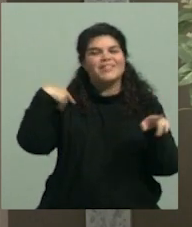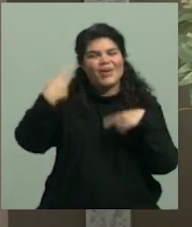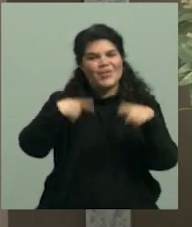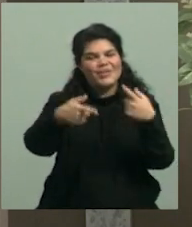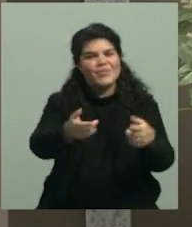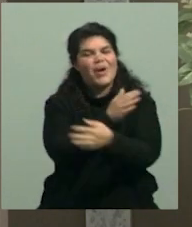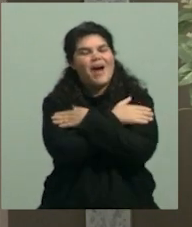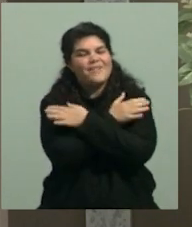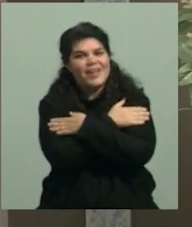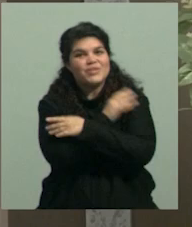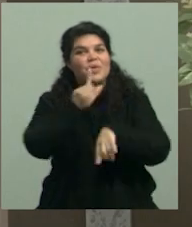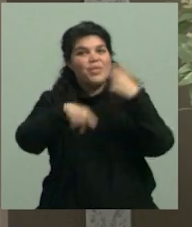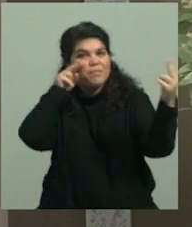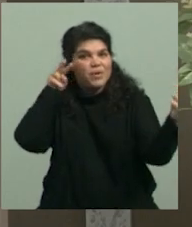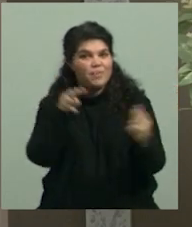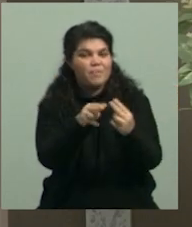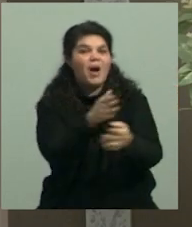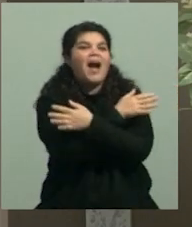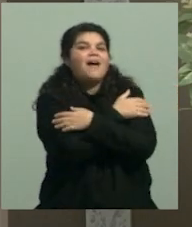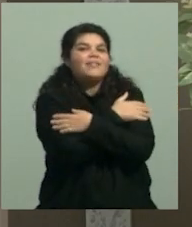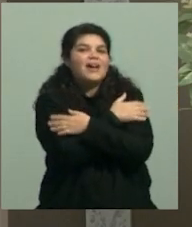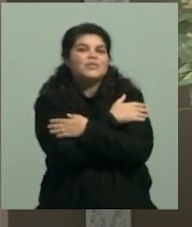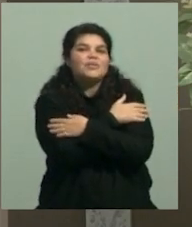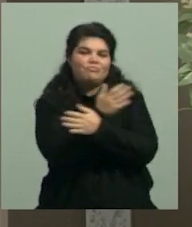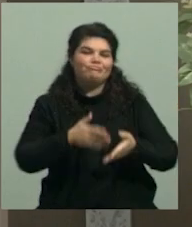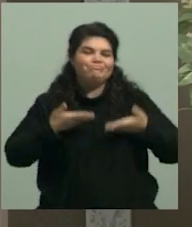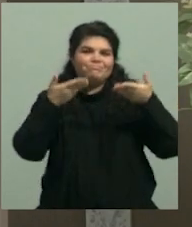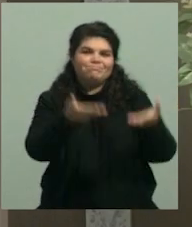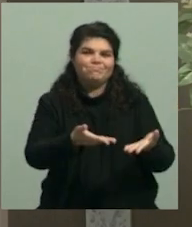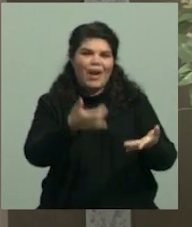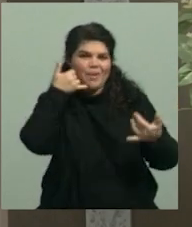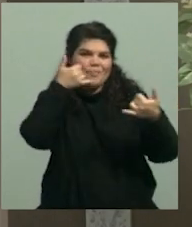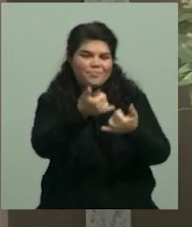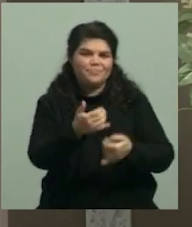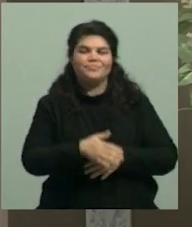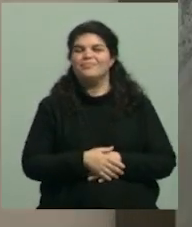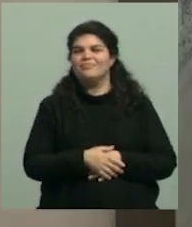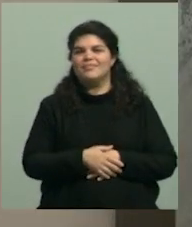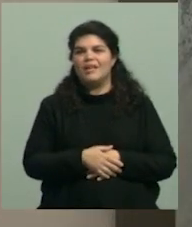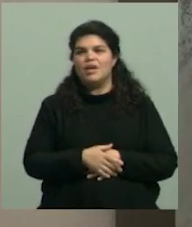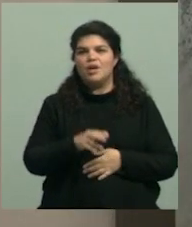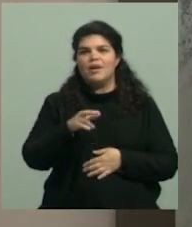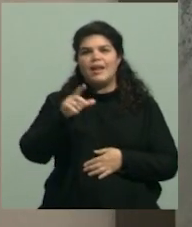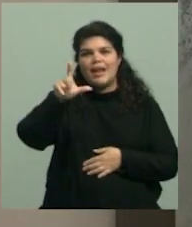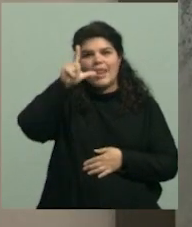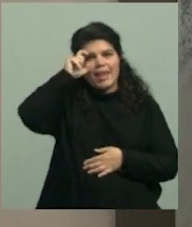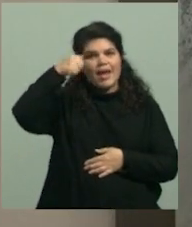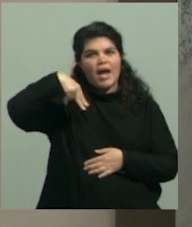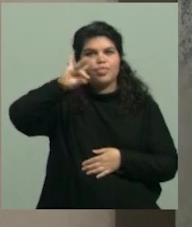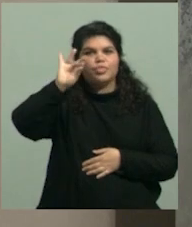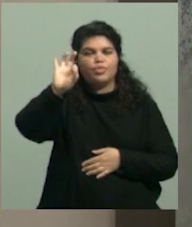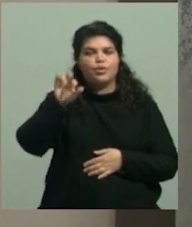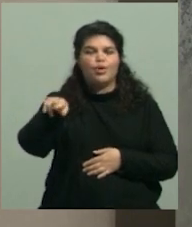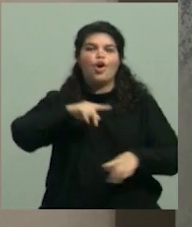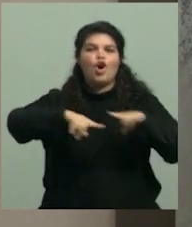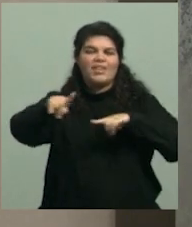será hasta cualquier momento. Un fuerte abrazo y estamos entera a disposición. Muchas gracias. Hasta luego. Leandro Rulo Monbrun, coordinador del Incubador,